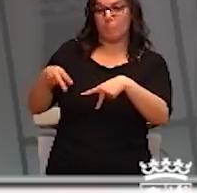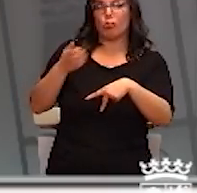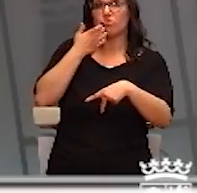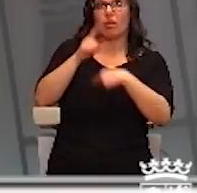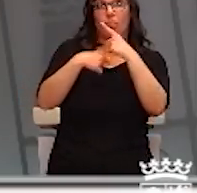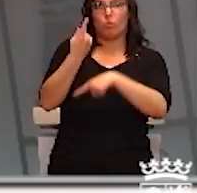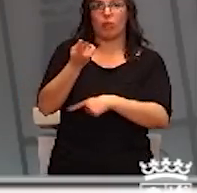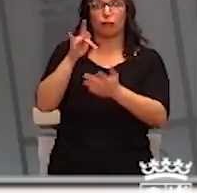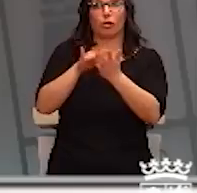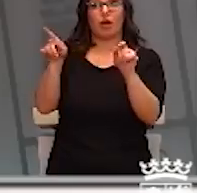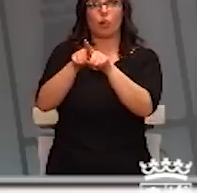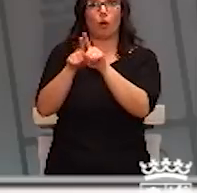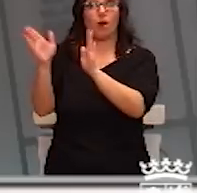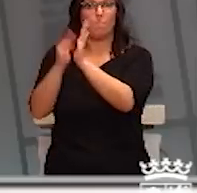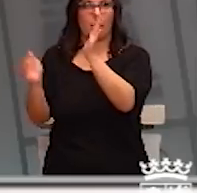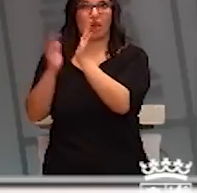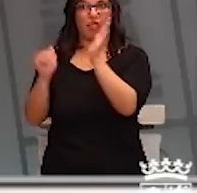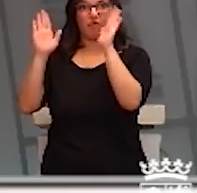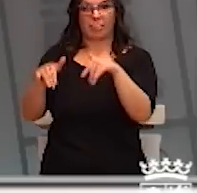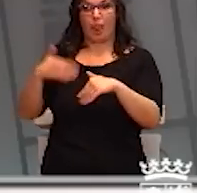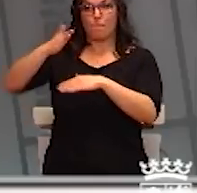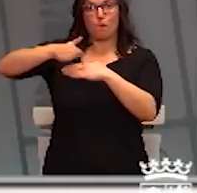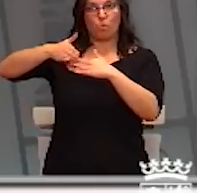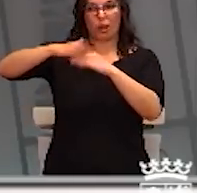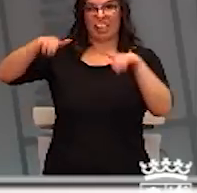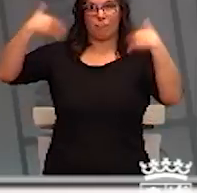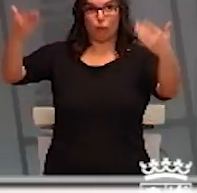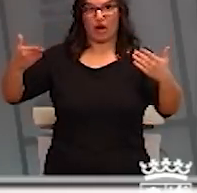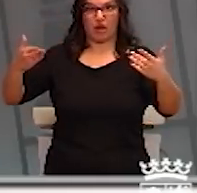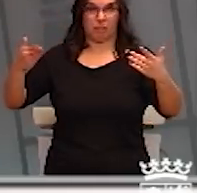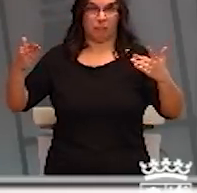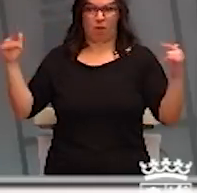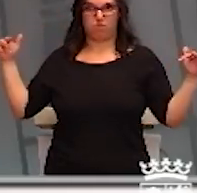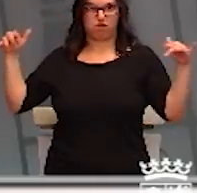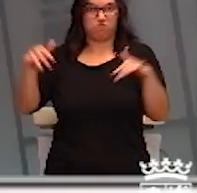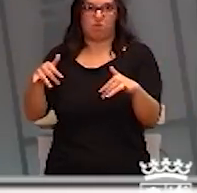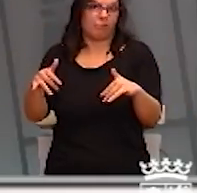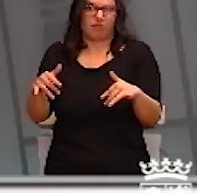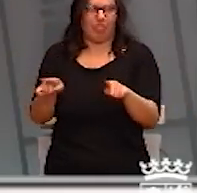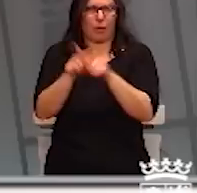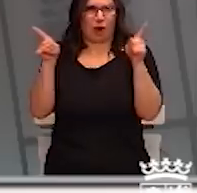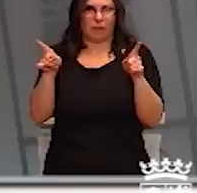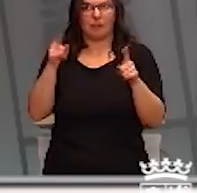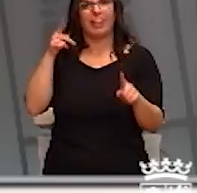en Valencia, en que las aglomeraciones se hacen a la puerta del estadio y tienen exactamente el mismo efecto.